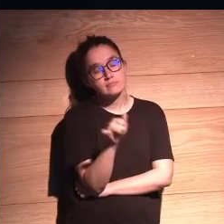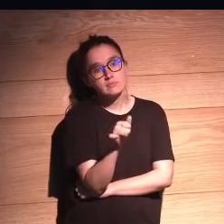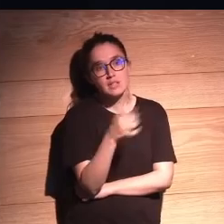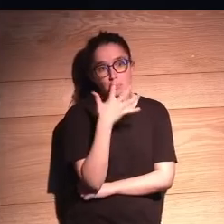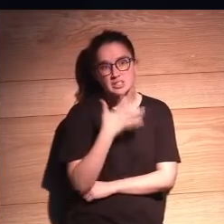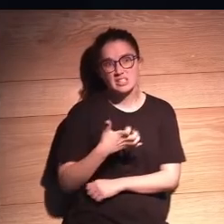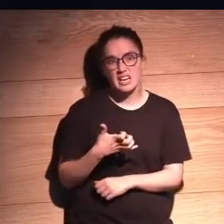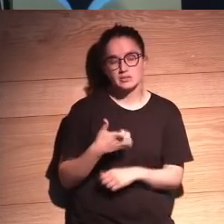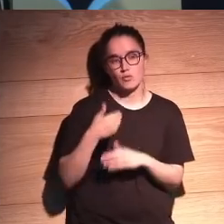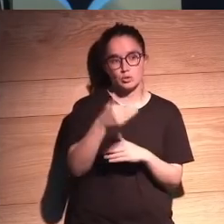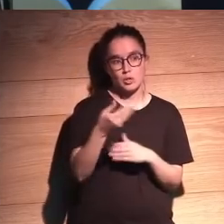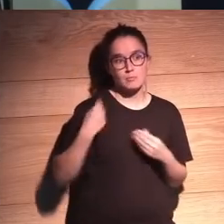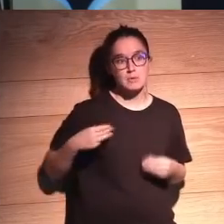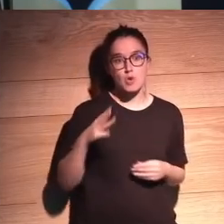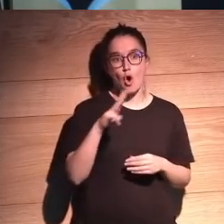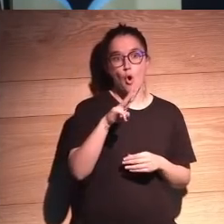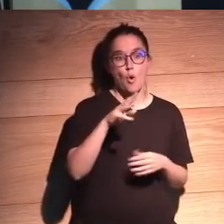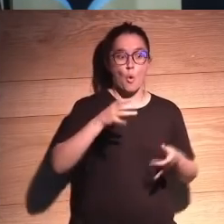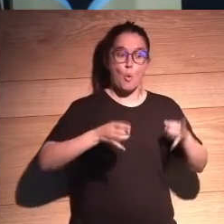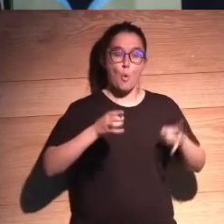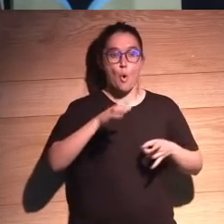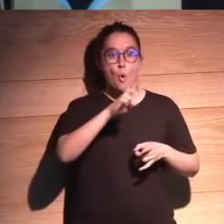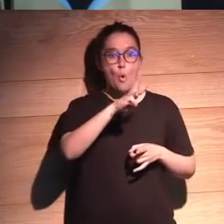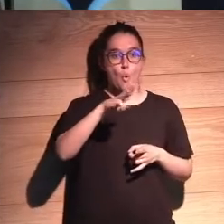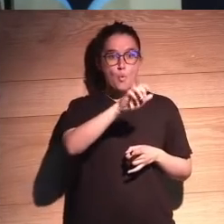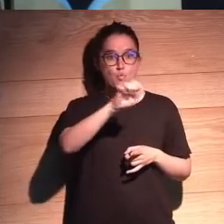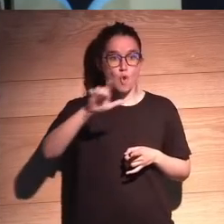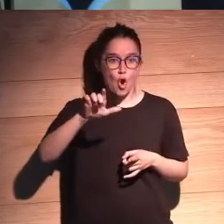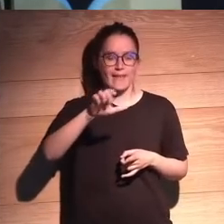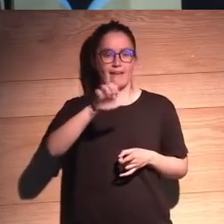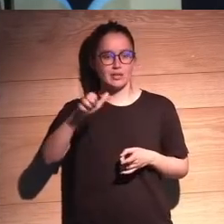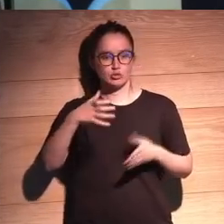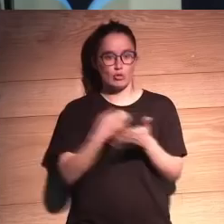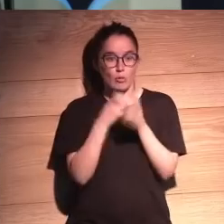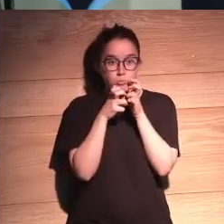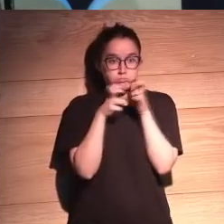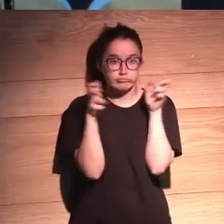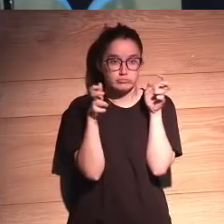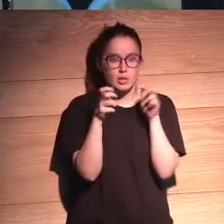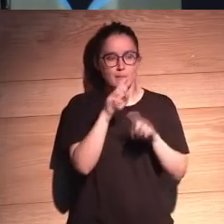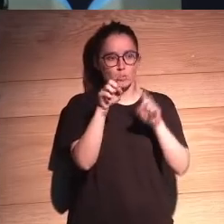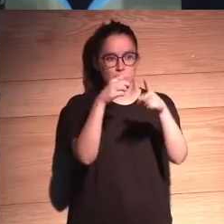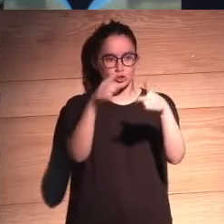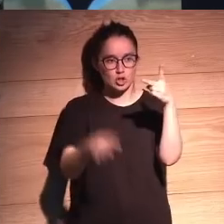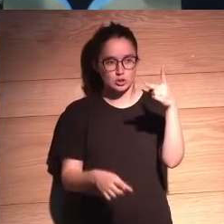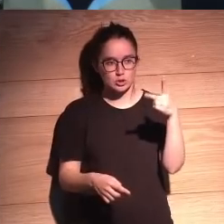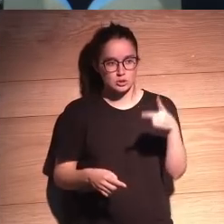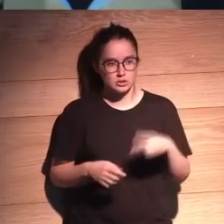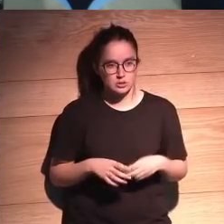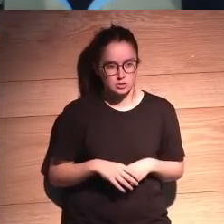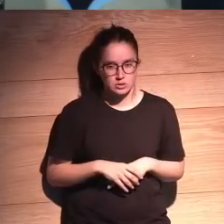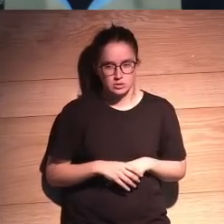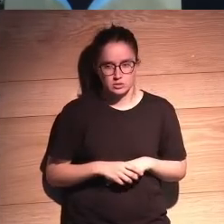como en Wall-E que están todos gorditos gorditos allá de las dos últimas preguntas había una por aquí y luego aquí